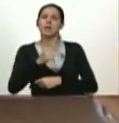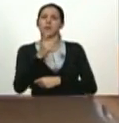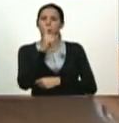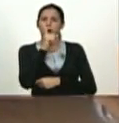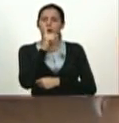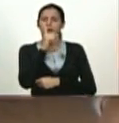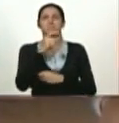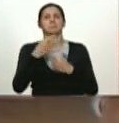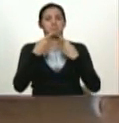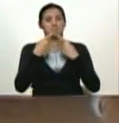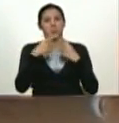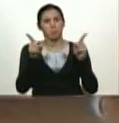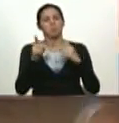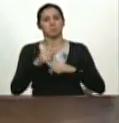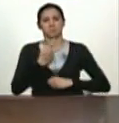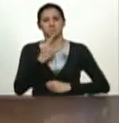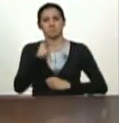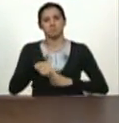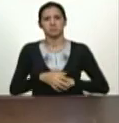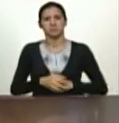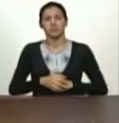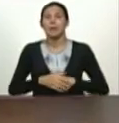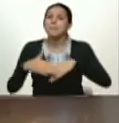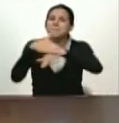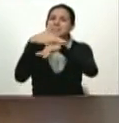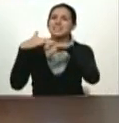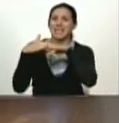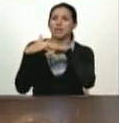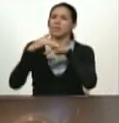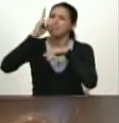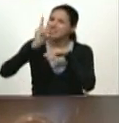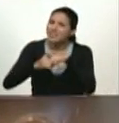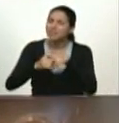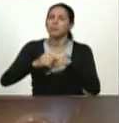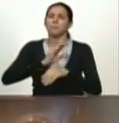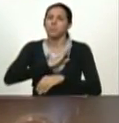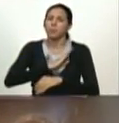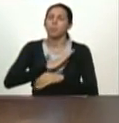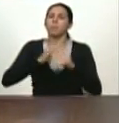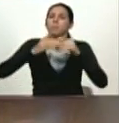algunas oportunidades. Es lo primero. Los ministerios tienen que ser del poder popular